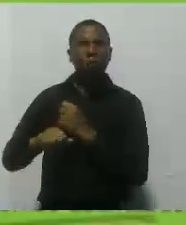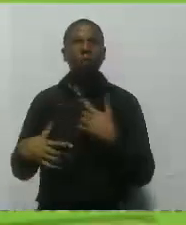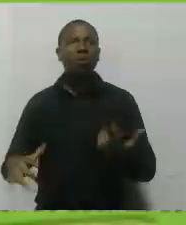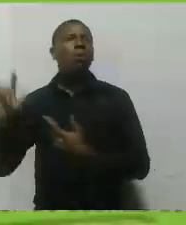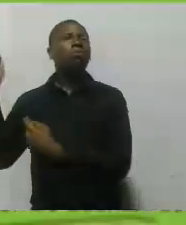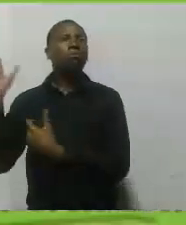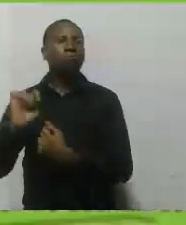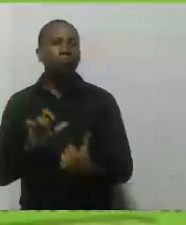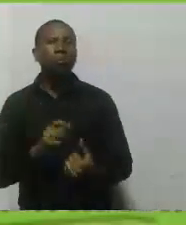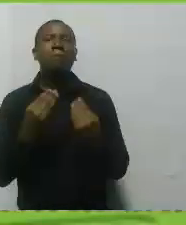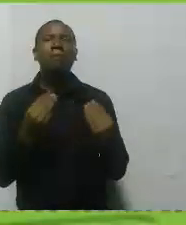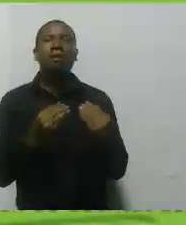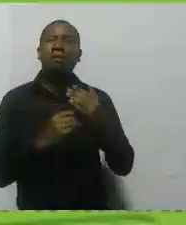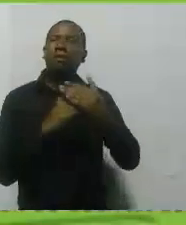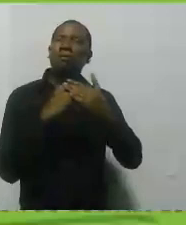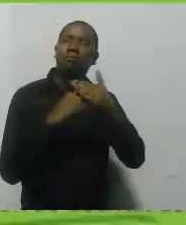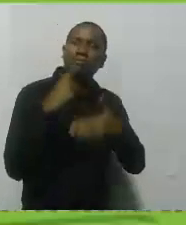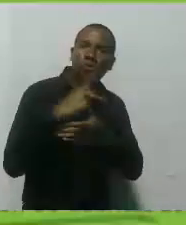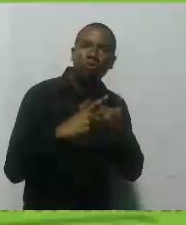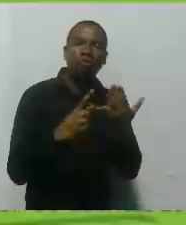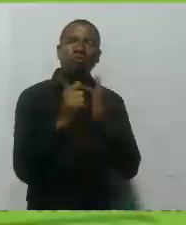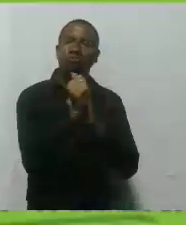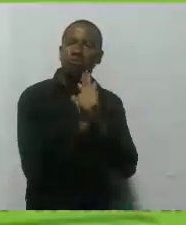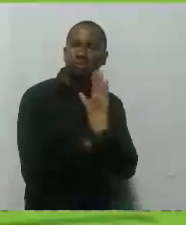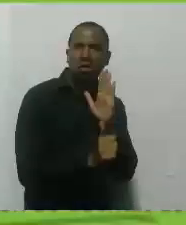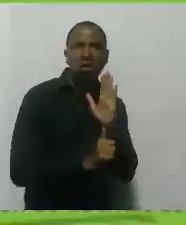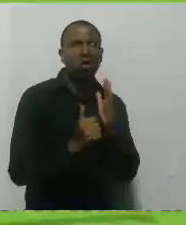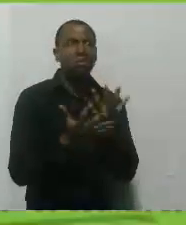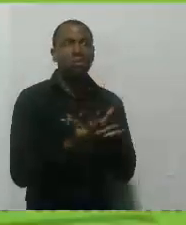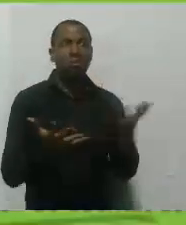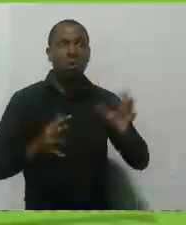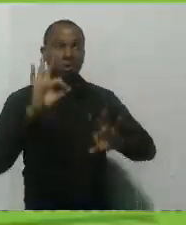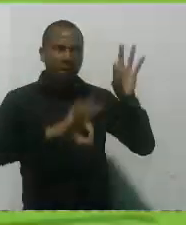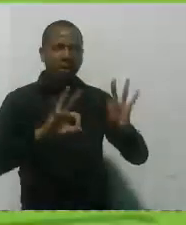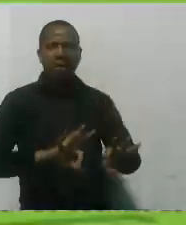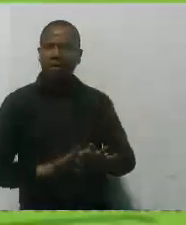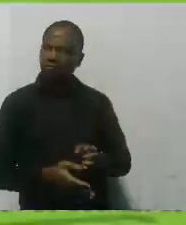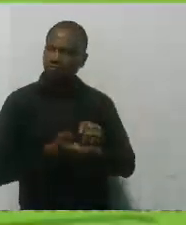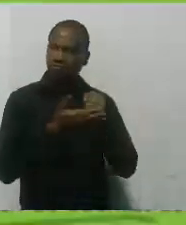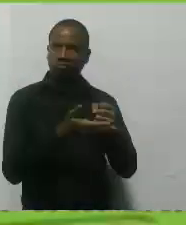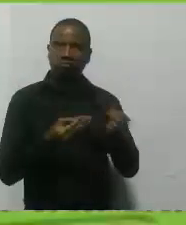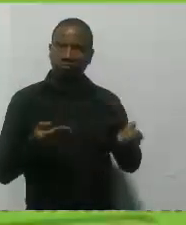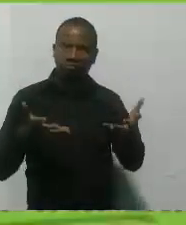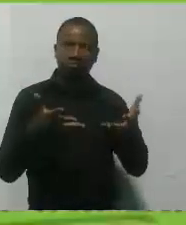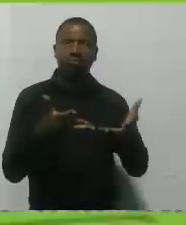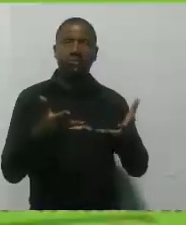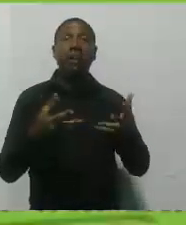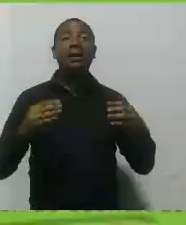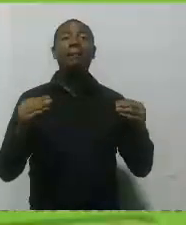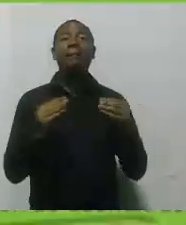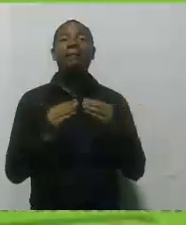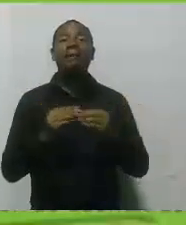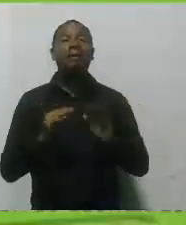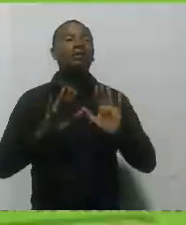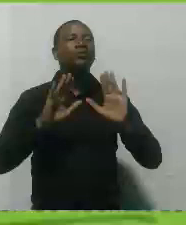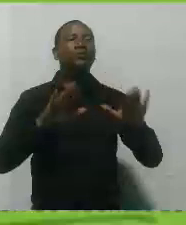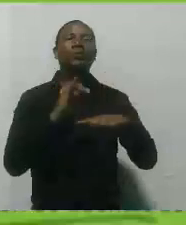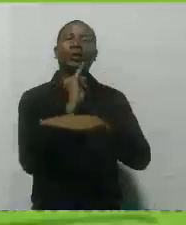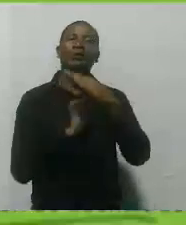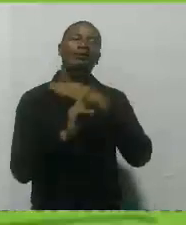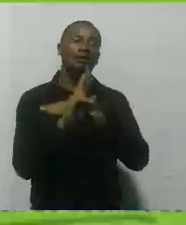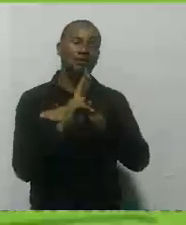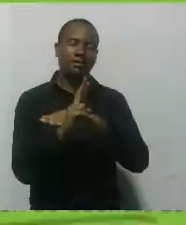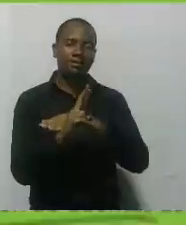para la ejecución de los programas misionales y, por supuesto, para el saneamiento del IDER,